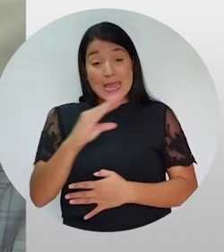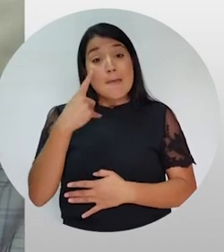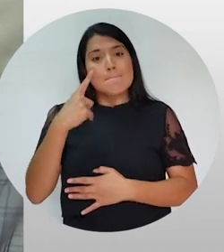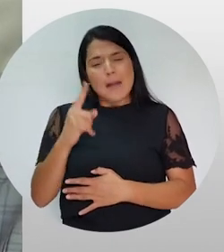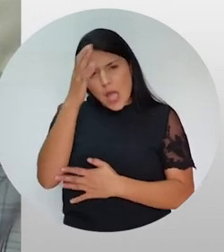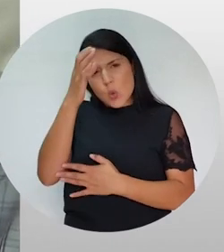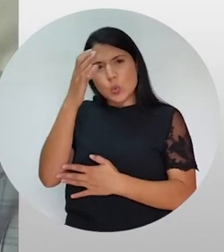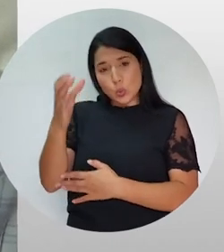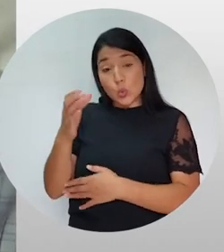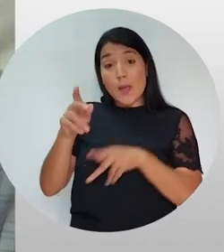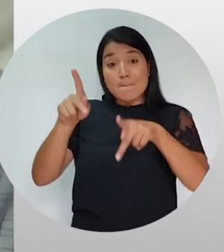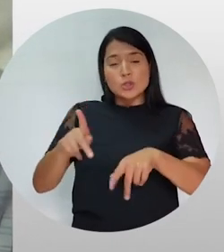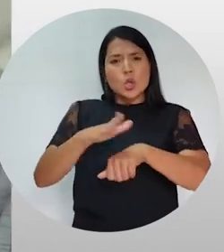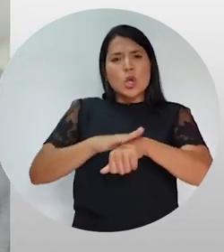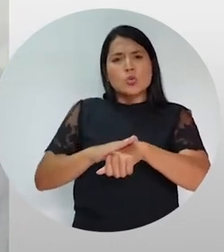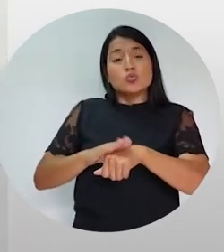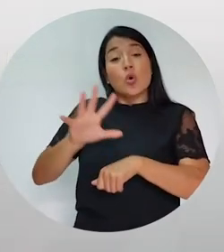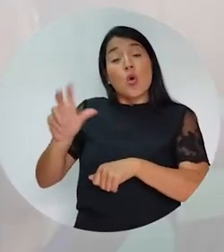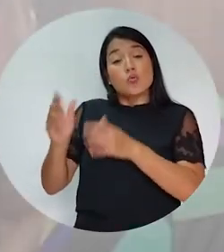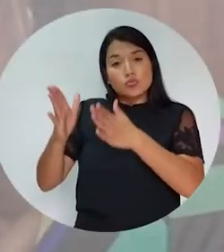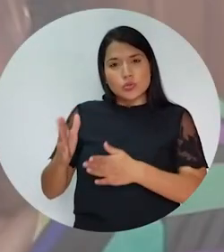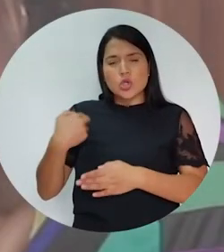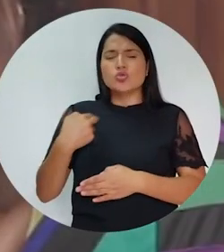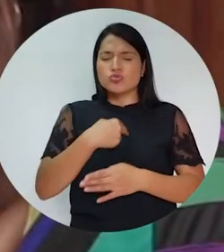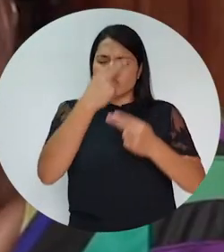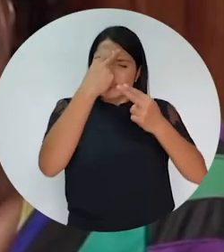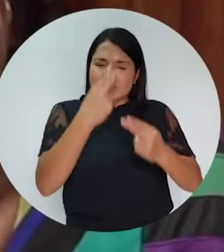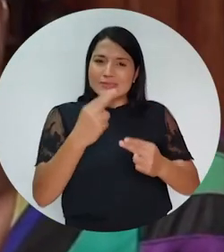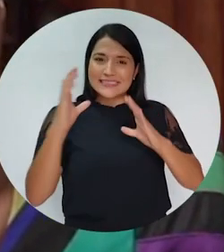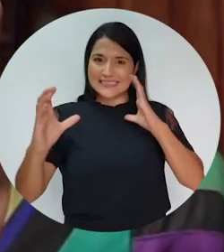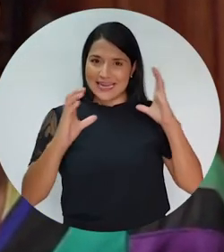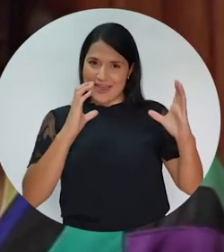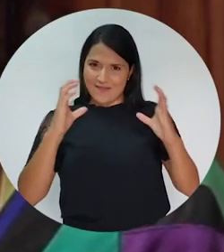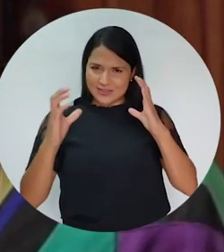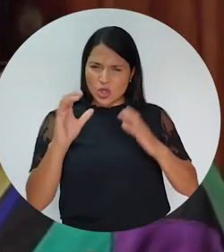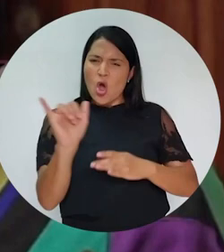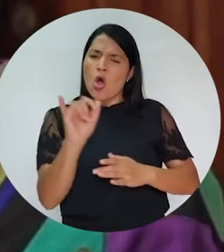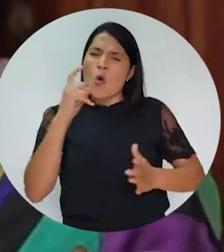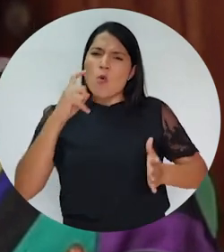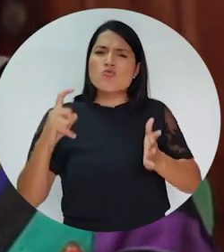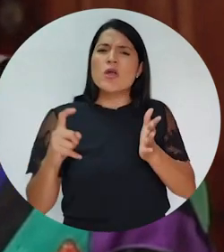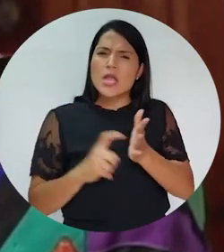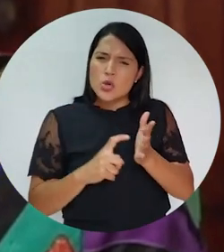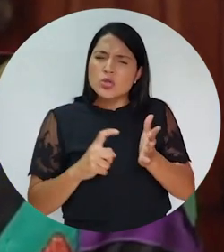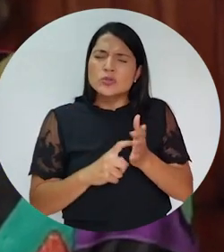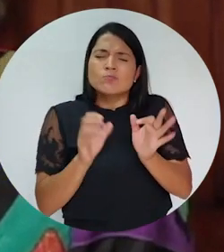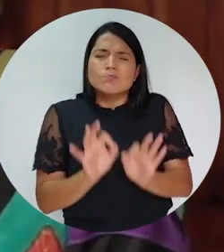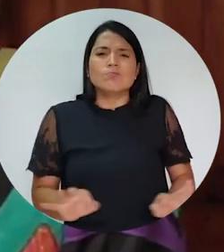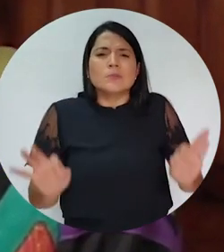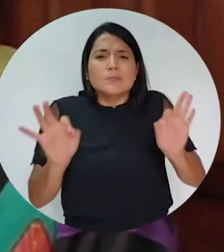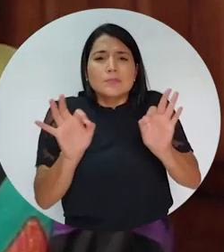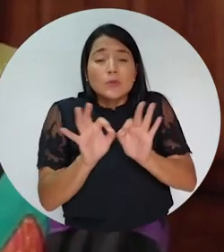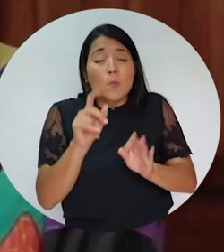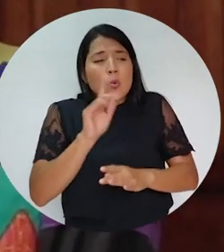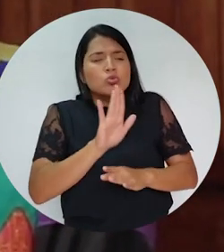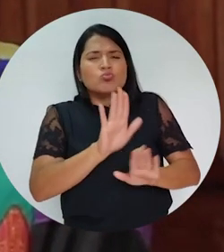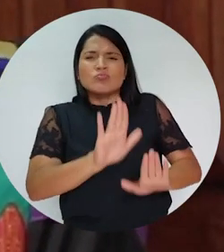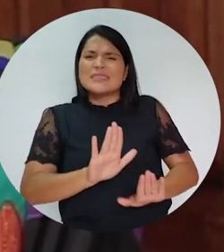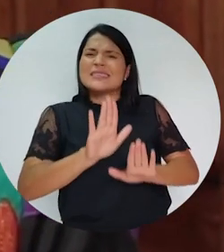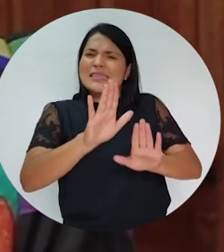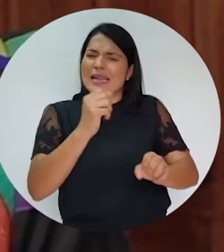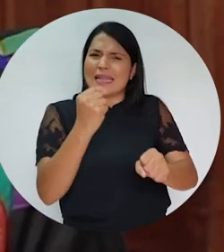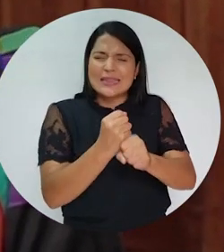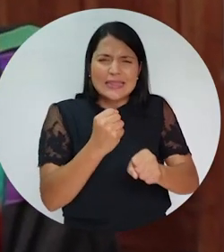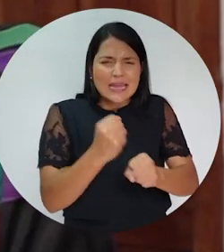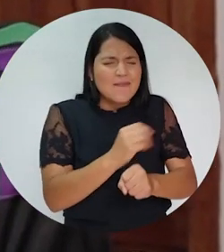Rica y para la cultura afrodescendiente, y les dedicamos esta celebración como un reconocimiento simbólico a